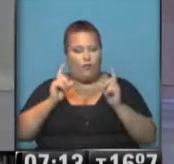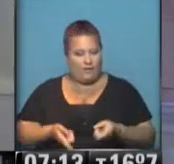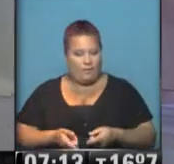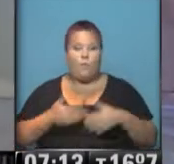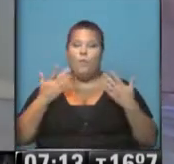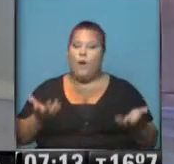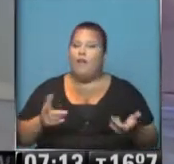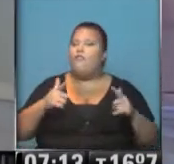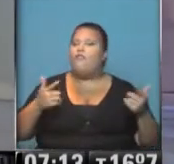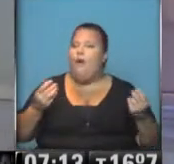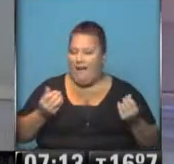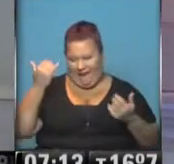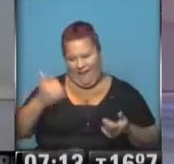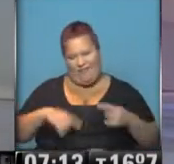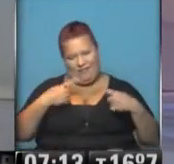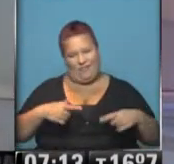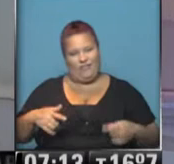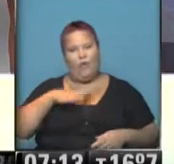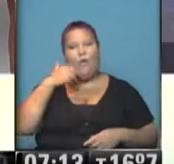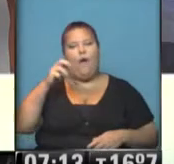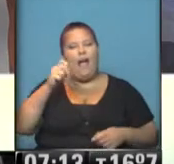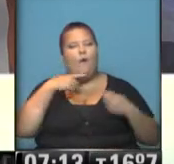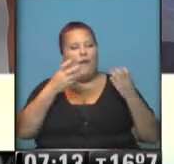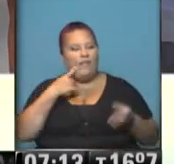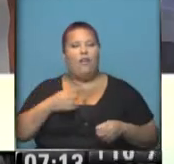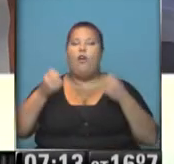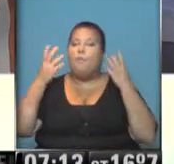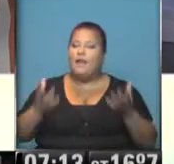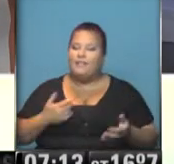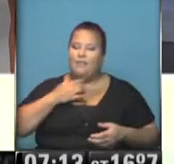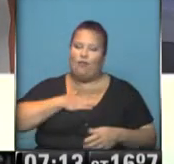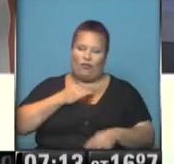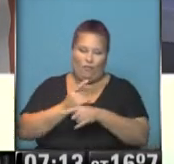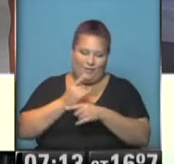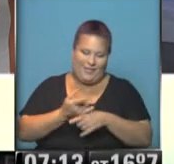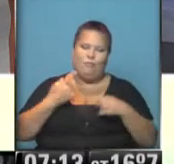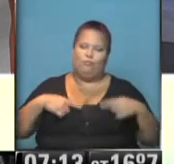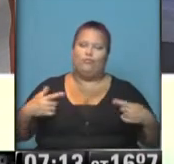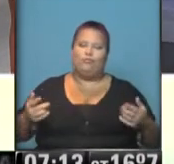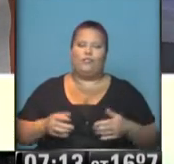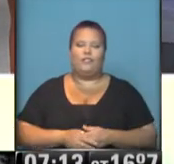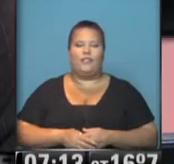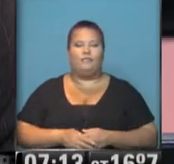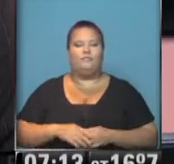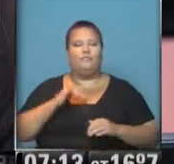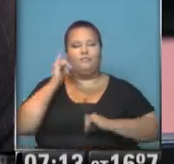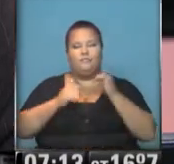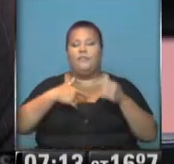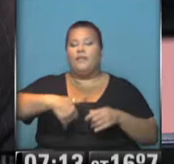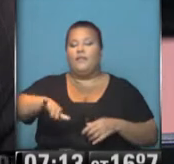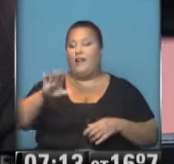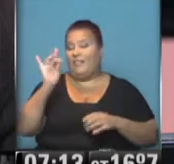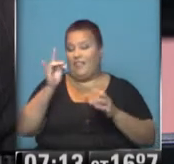Bueno, ¿qué no tenemos en realidad? Esa es la pregunta. Juan Carlos, buen día. Hola, Juan. ¿Cómo les va? El placer de siempre, sí, con muchísimas definiciones. Llega